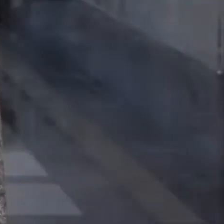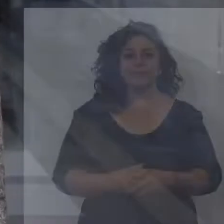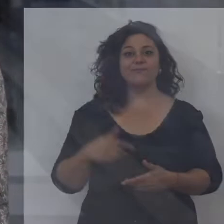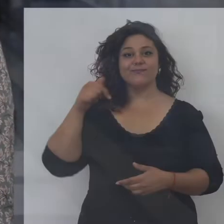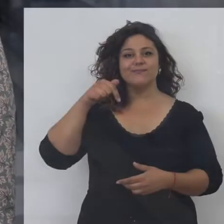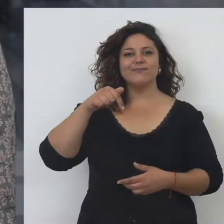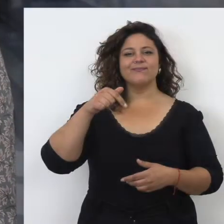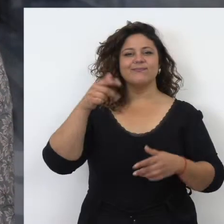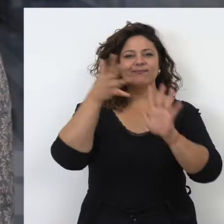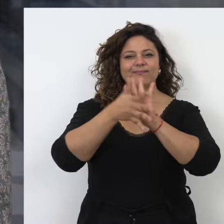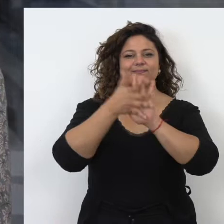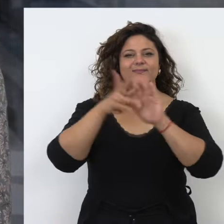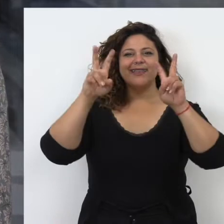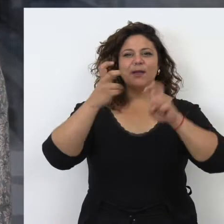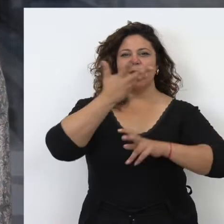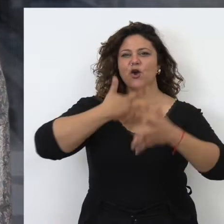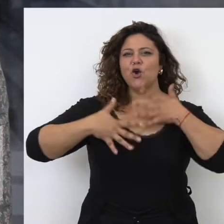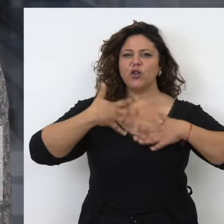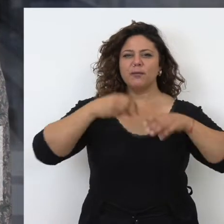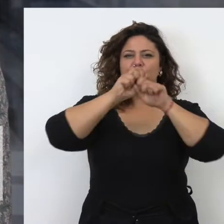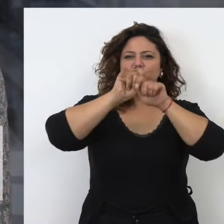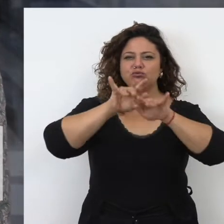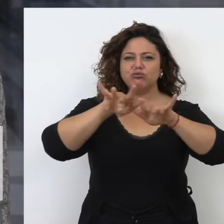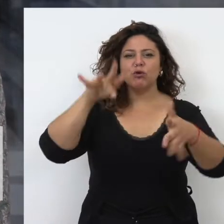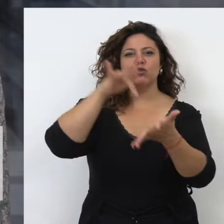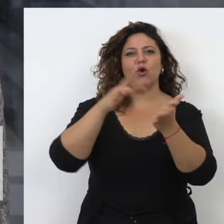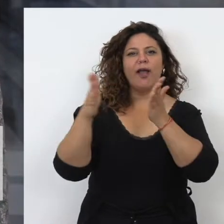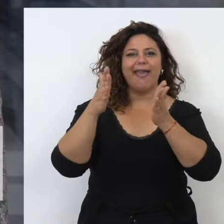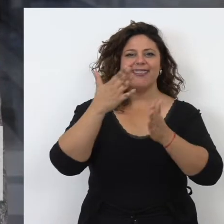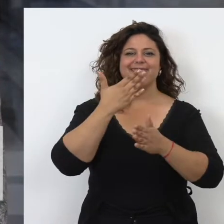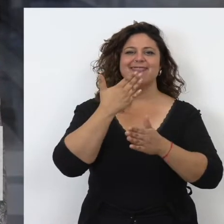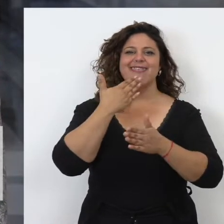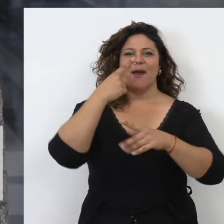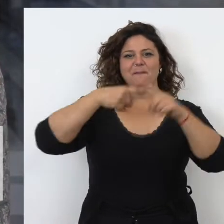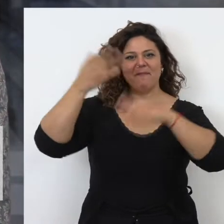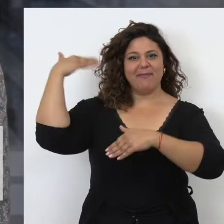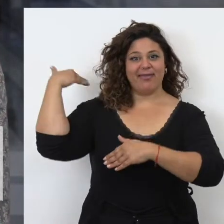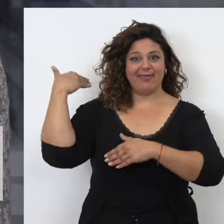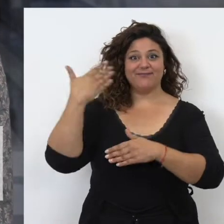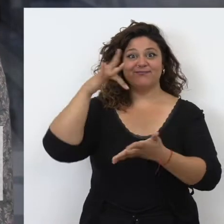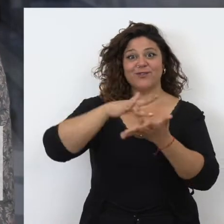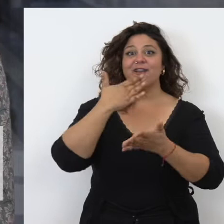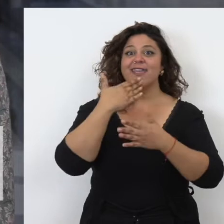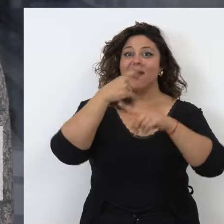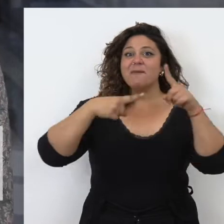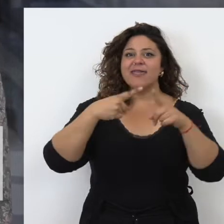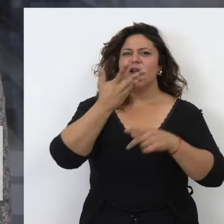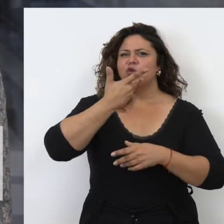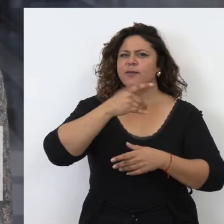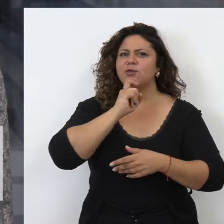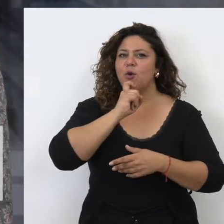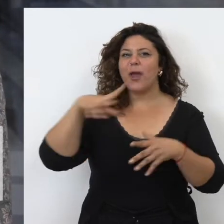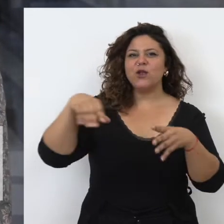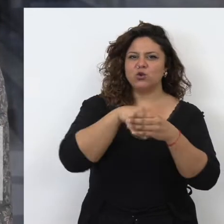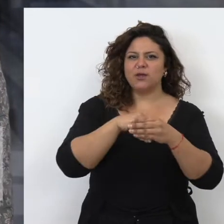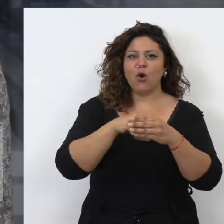En esta exposición vamos a hablar de la transmisión del conocimiento que tuvo lugar en la Edad Media. En la Edad Media el conocimiento era